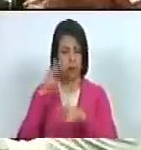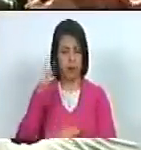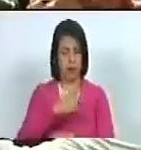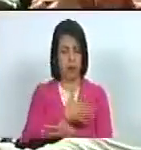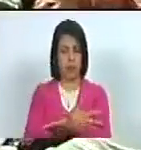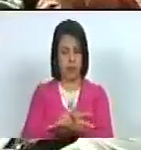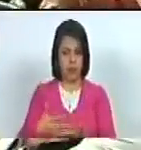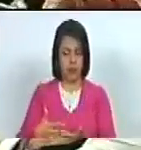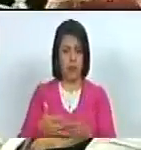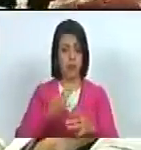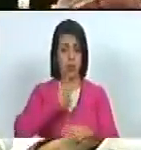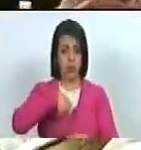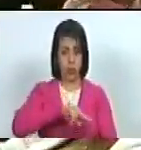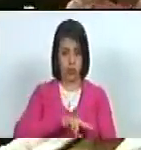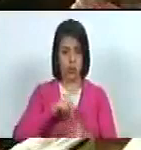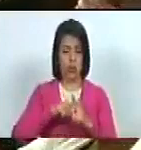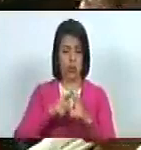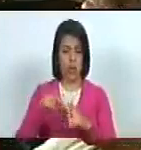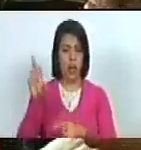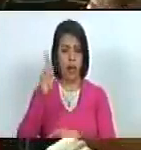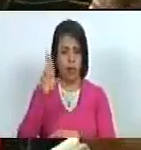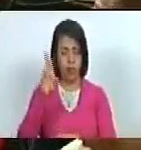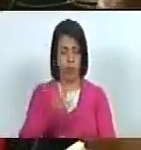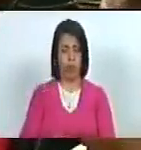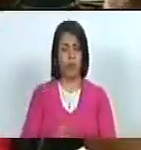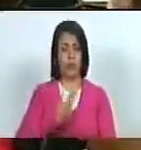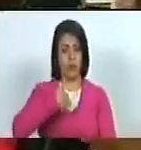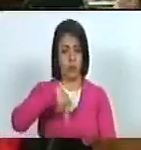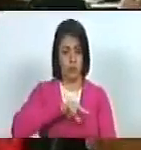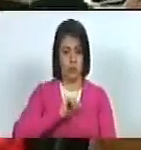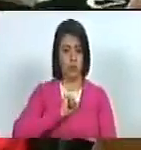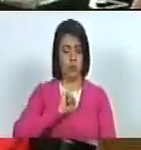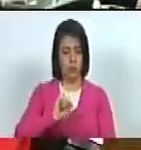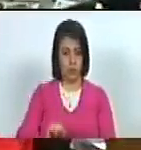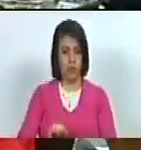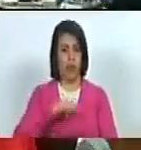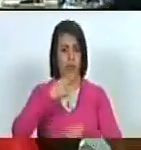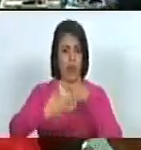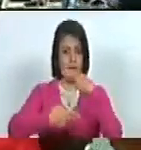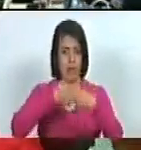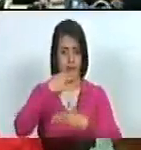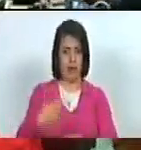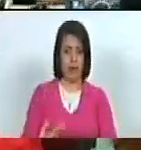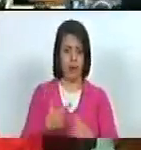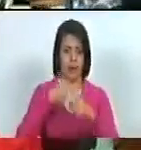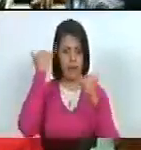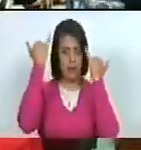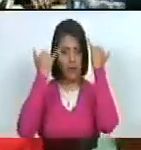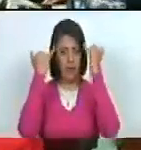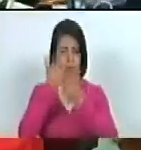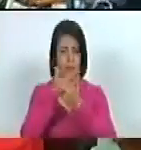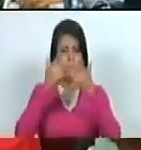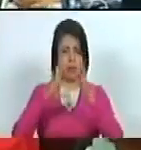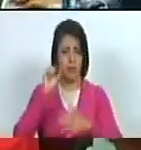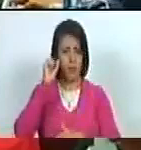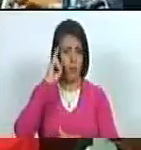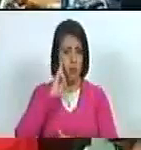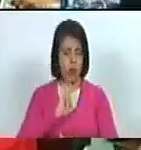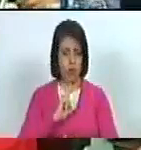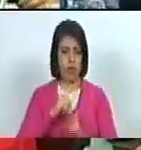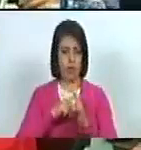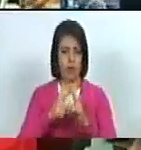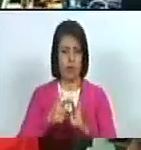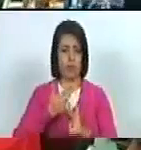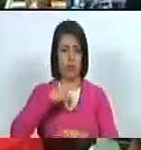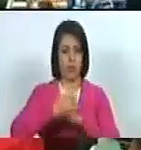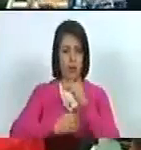sangre. Y nosotros somos una república. Y nosotros somos herederos de las ideas del libertador Simón Bolívar. Y